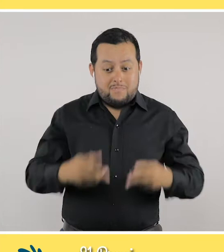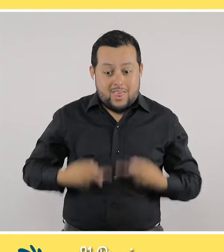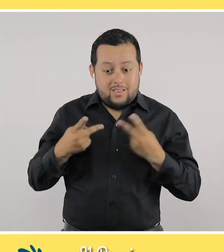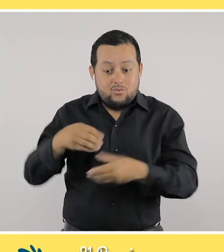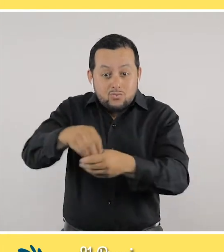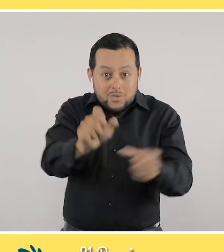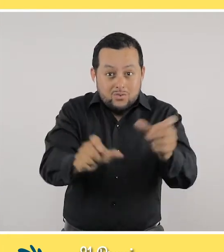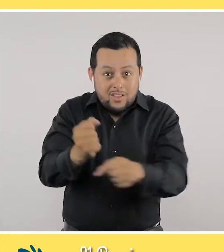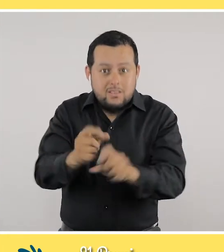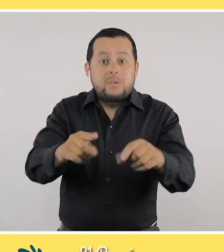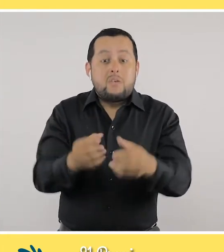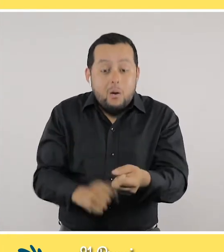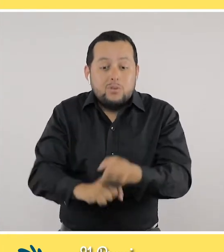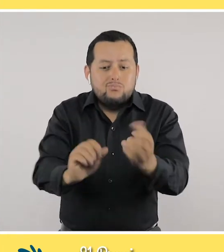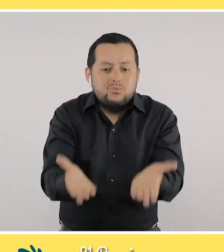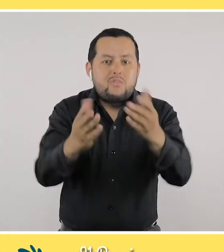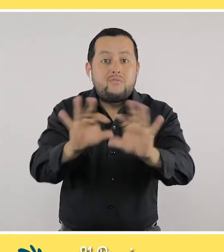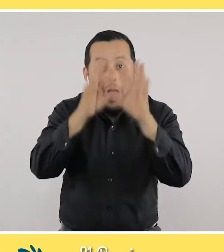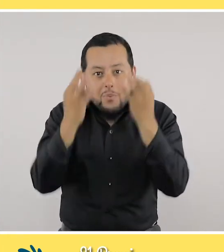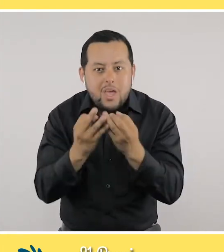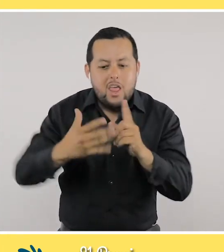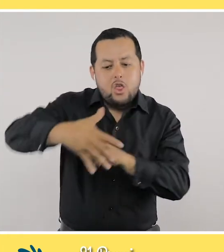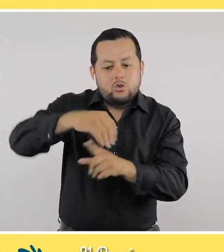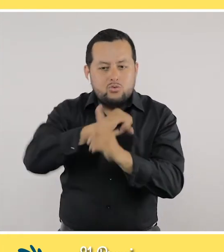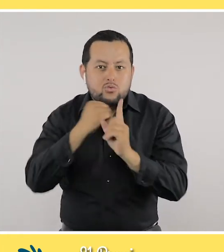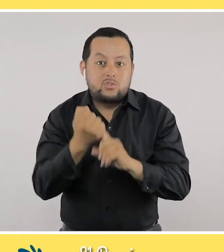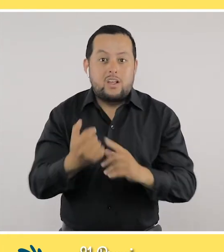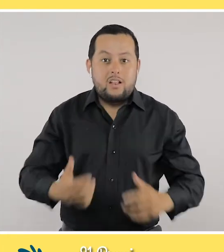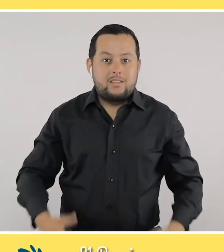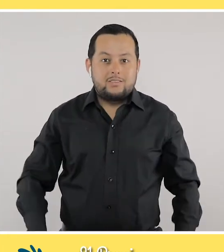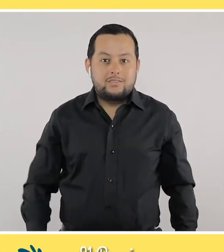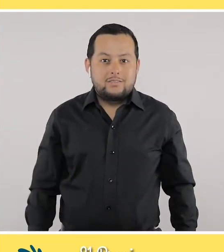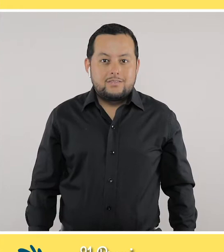vidas de nuestros colaboradores, sino de sus familias y de un entorno social.